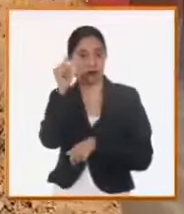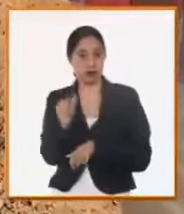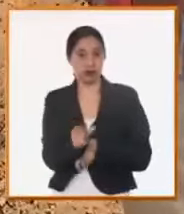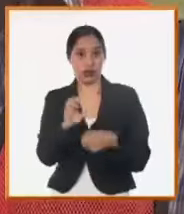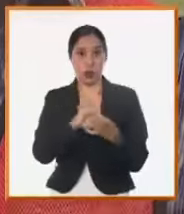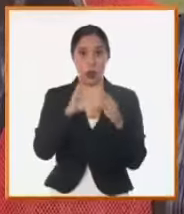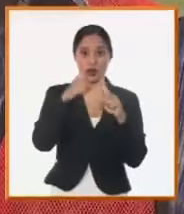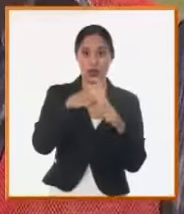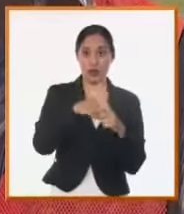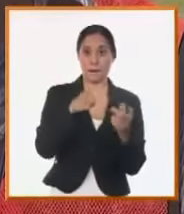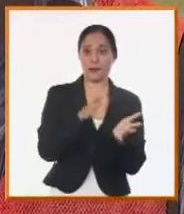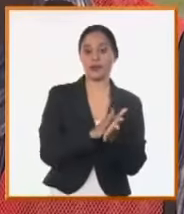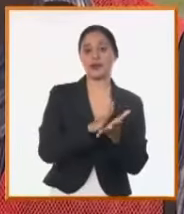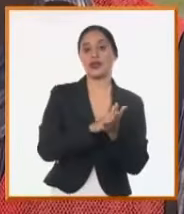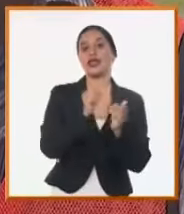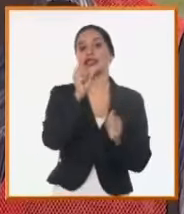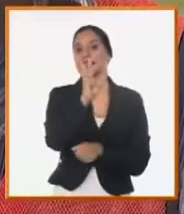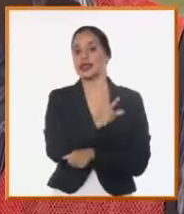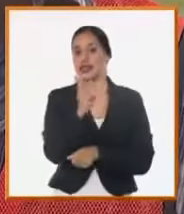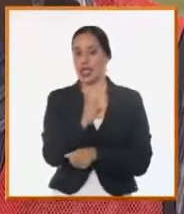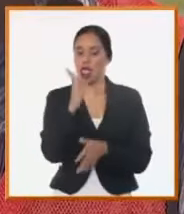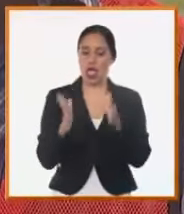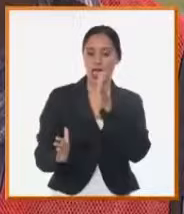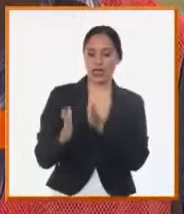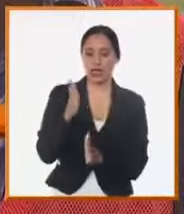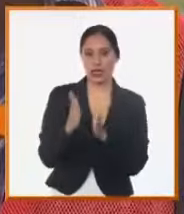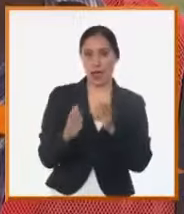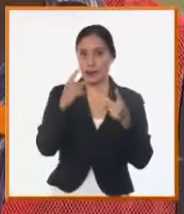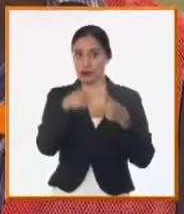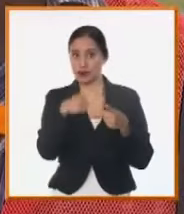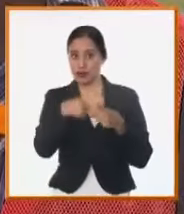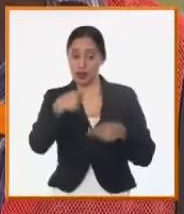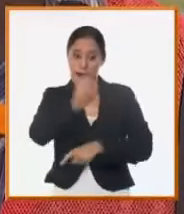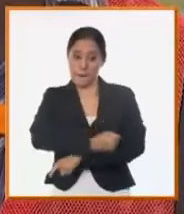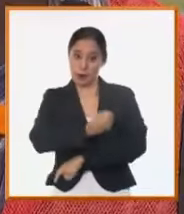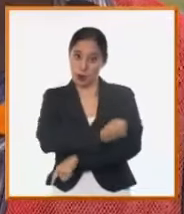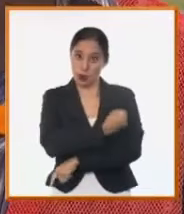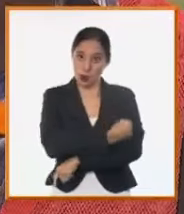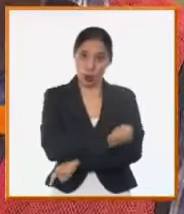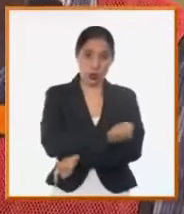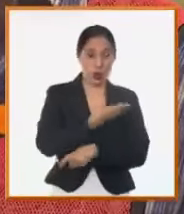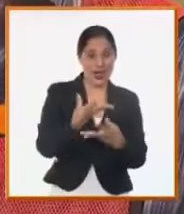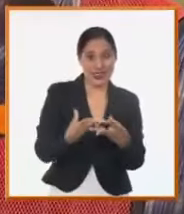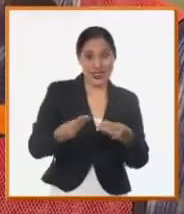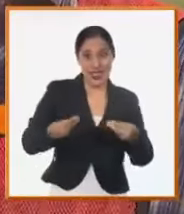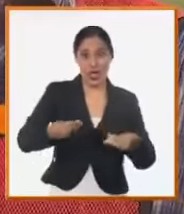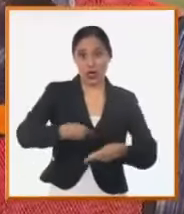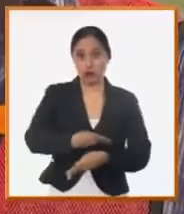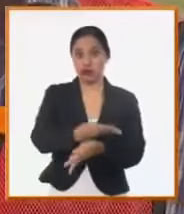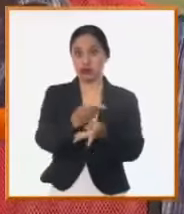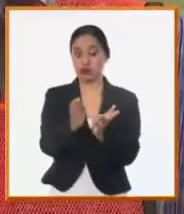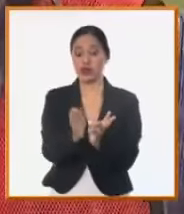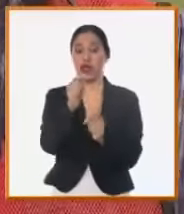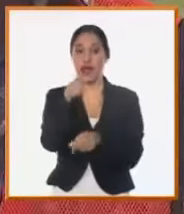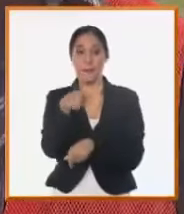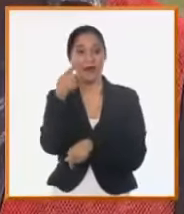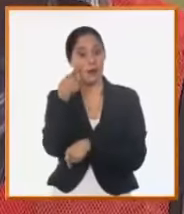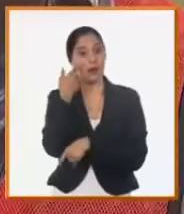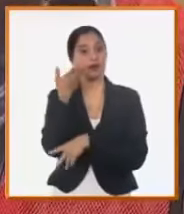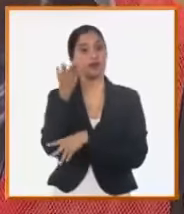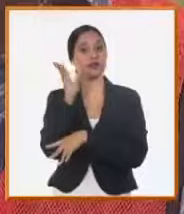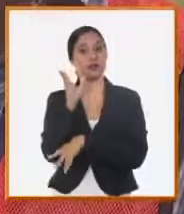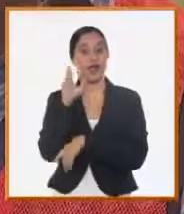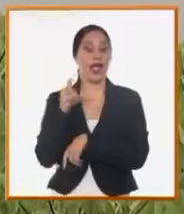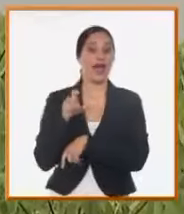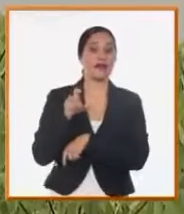Son tres etapas. La conductora que va a darle un sistema de riego por los rolos, como ustedes observan aquí al final, que